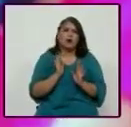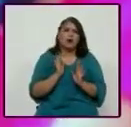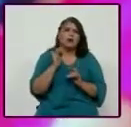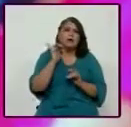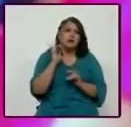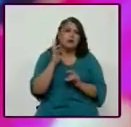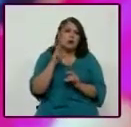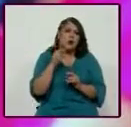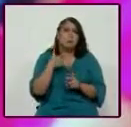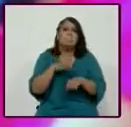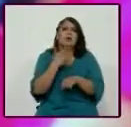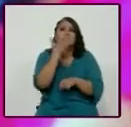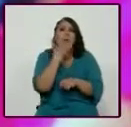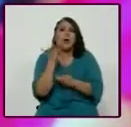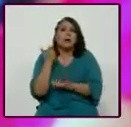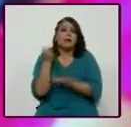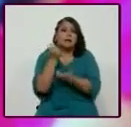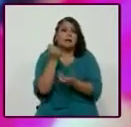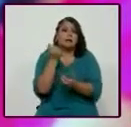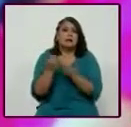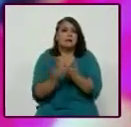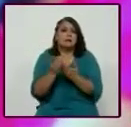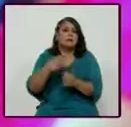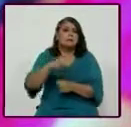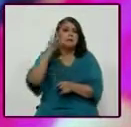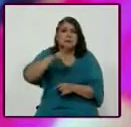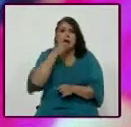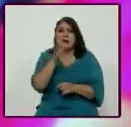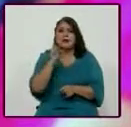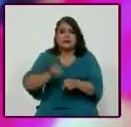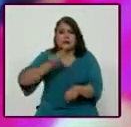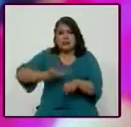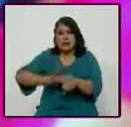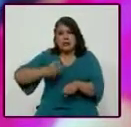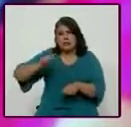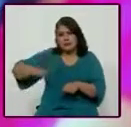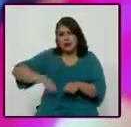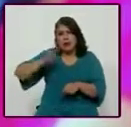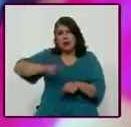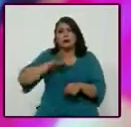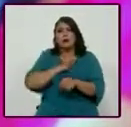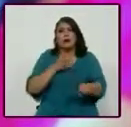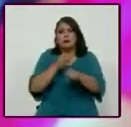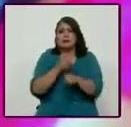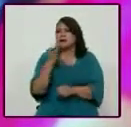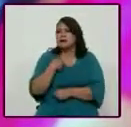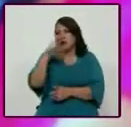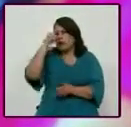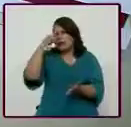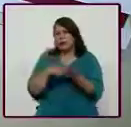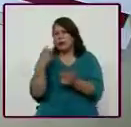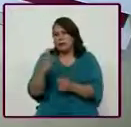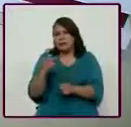hay los recursos suficientes. Muchos han abordado que una Secretaría de Estado vendría a solucionar, y yo no creo en esa circunstancia.